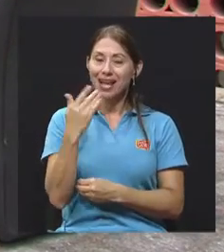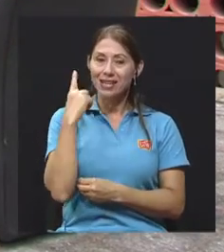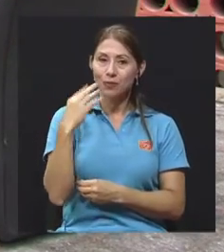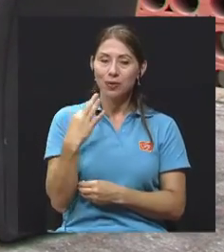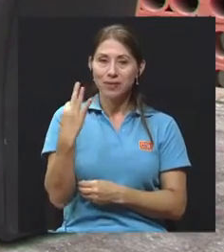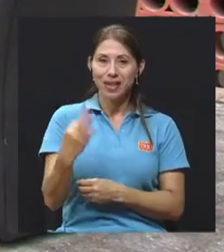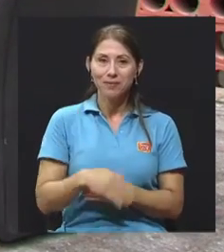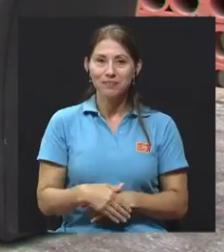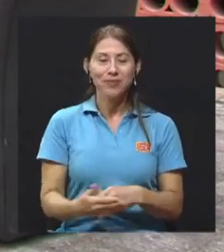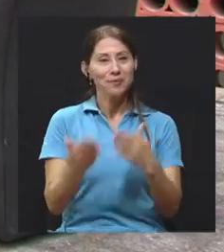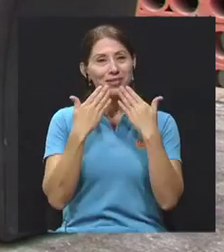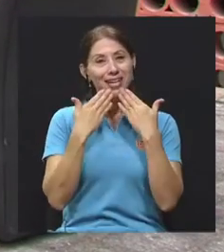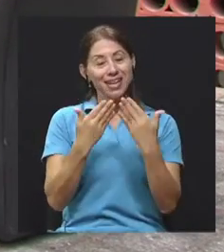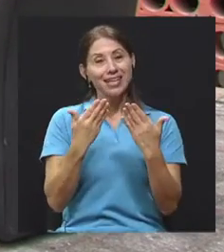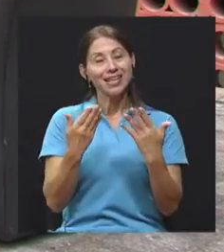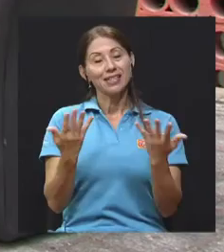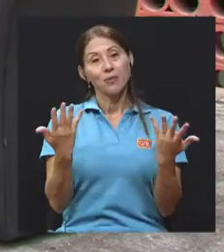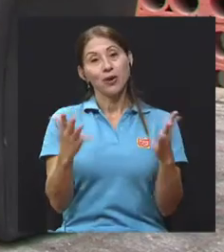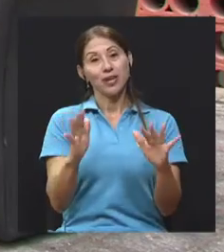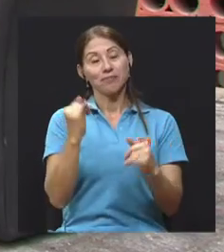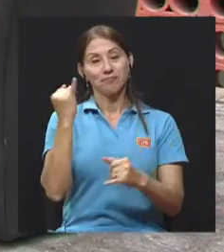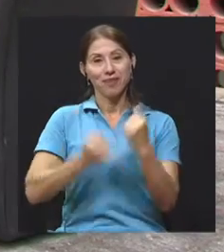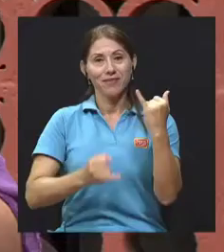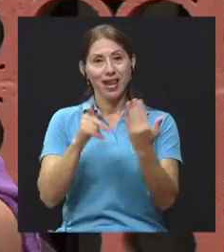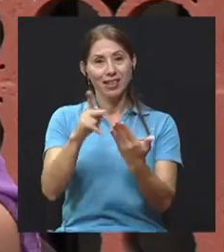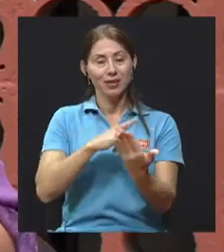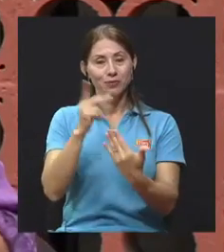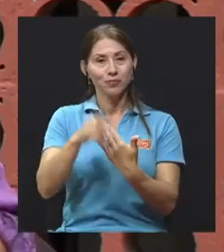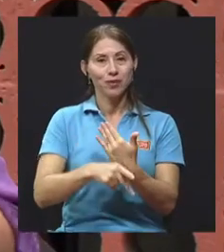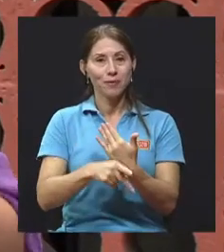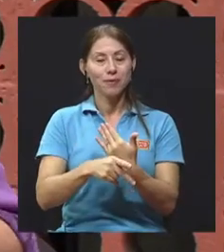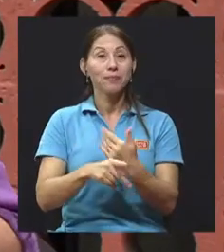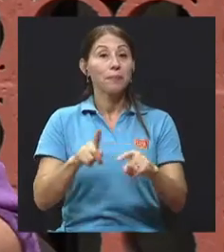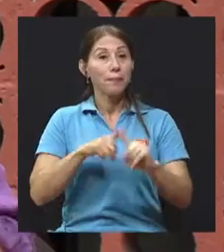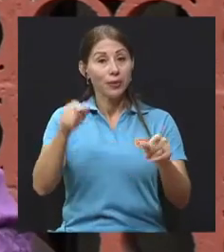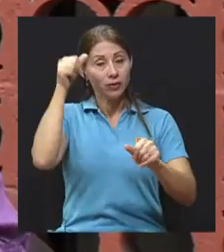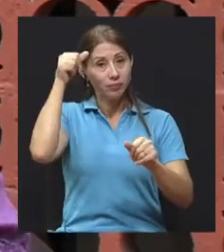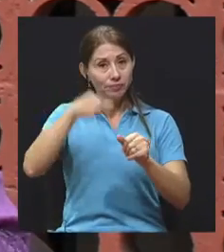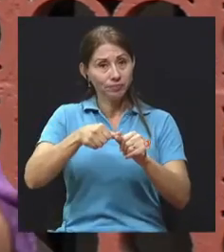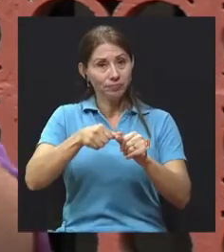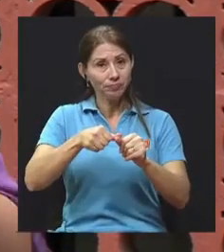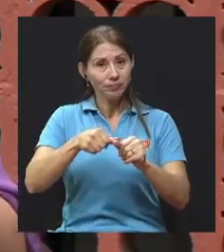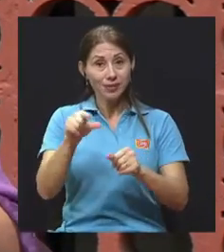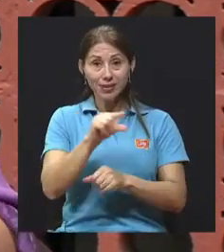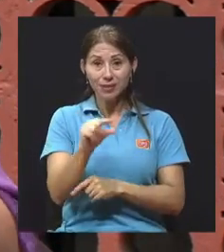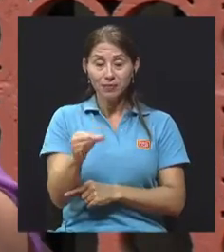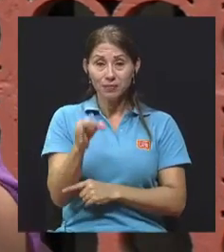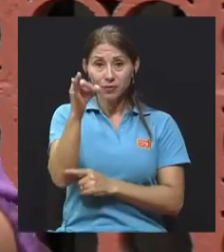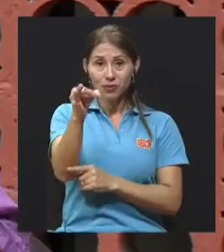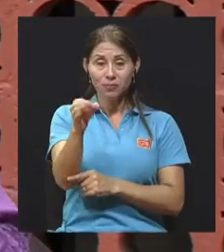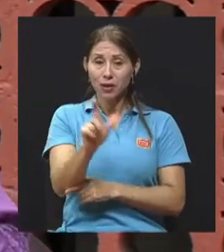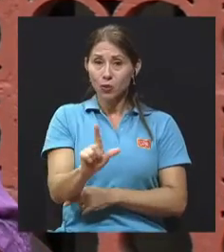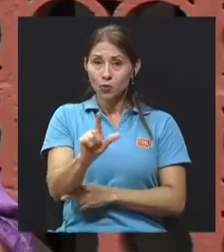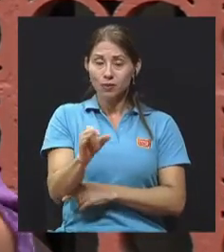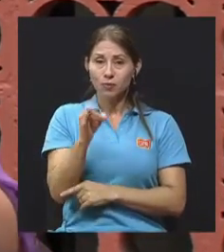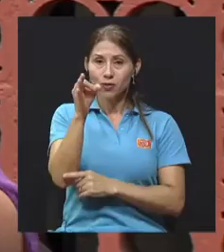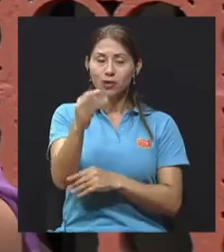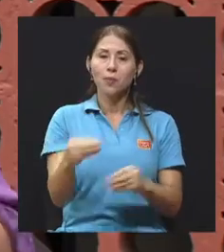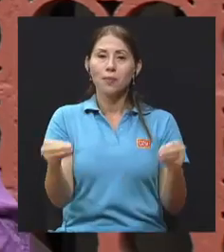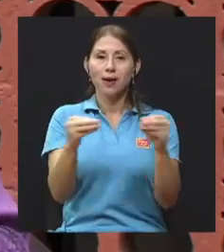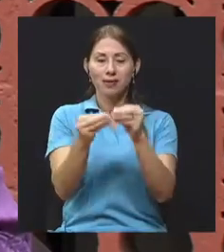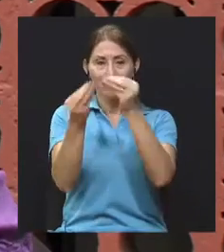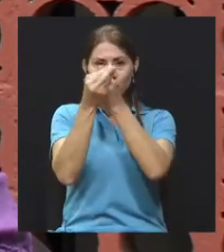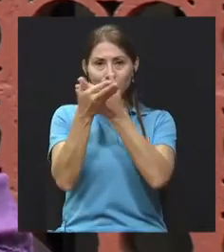por invitarme. Muchas gracias. bueno, hemos llegado de esta forma al final de nuestro programa por hoy, pero recuerde que el próximo lunes tenemos